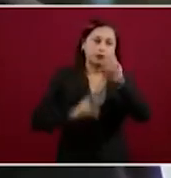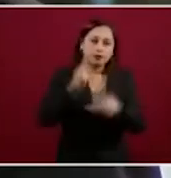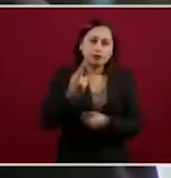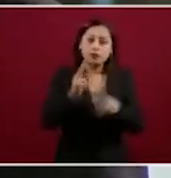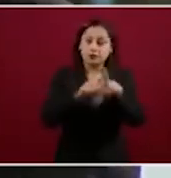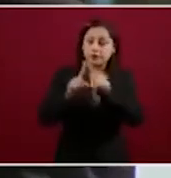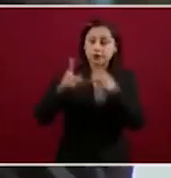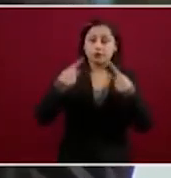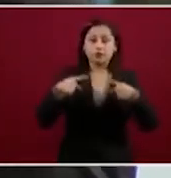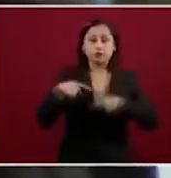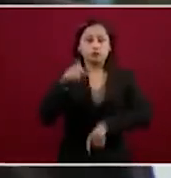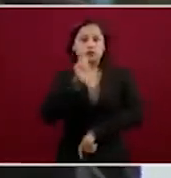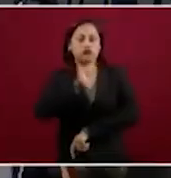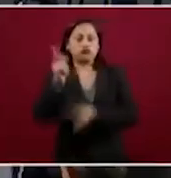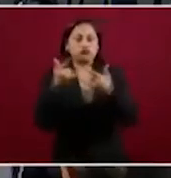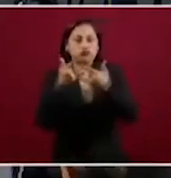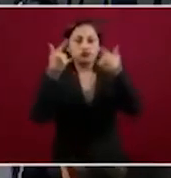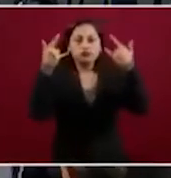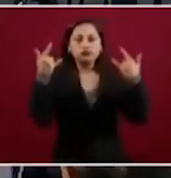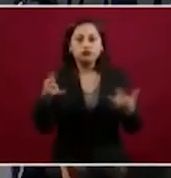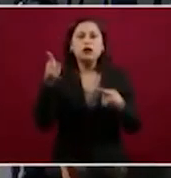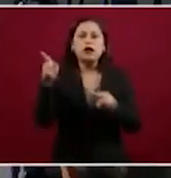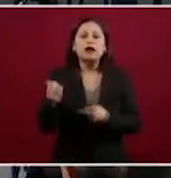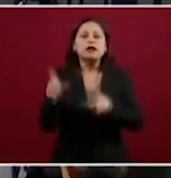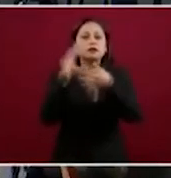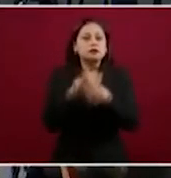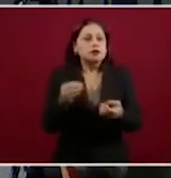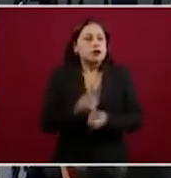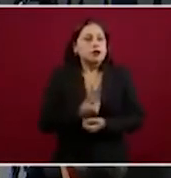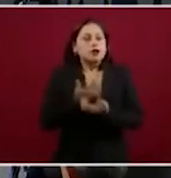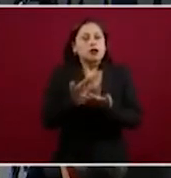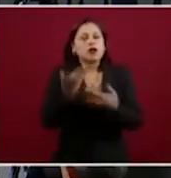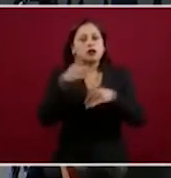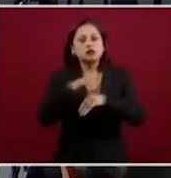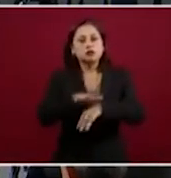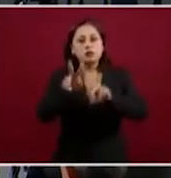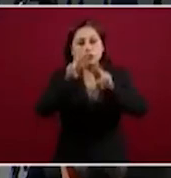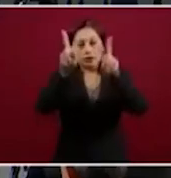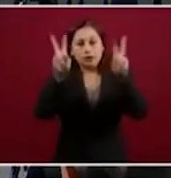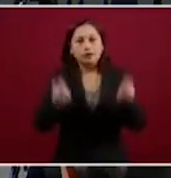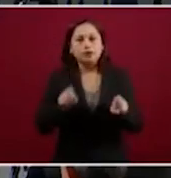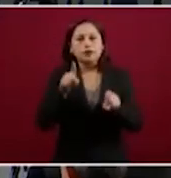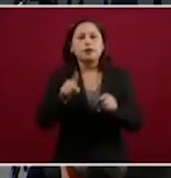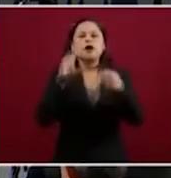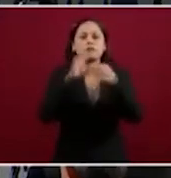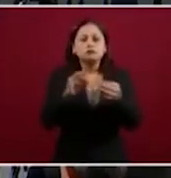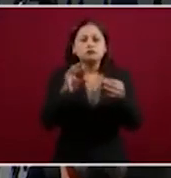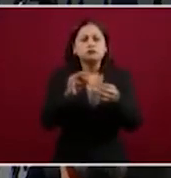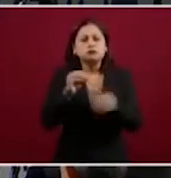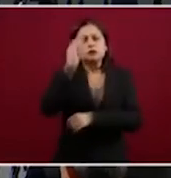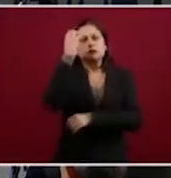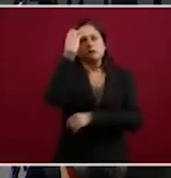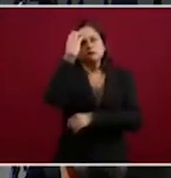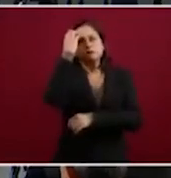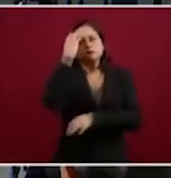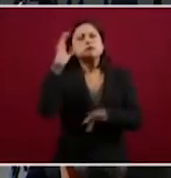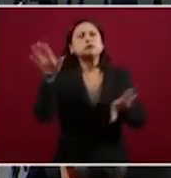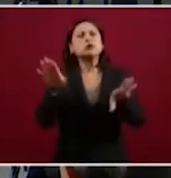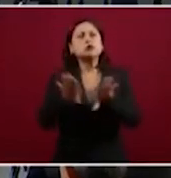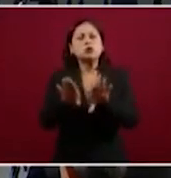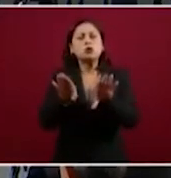historiadores que permitirán dar un contexto mucho más amplio y una reflexión sobre el impacto de esta transformación que